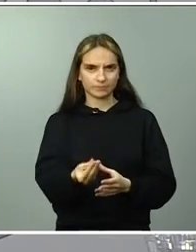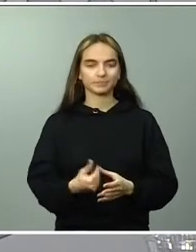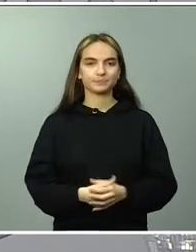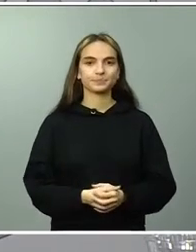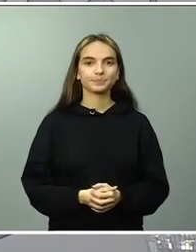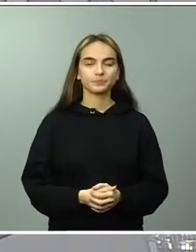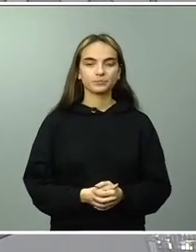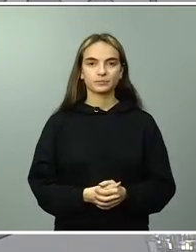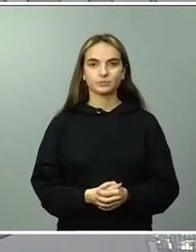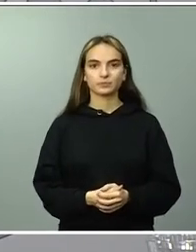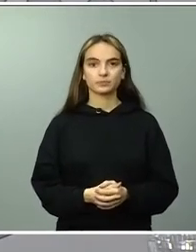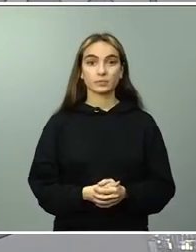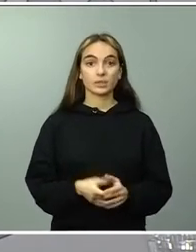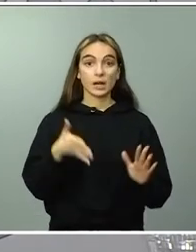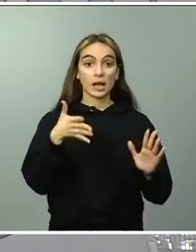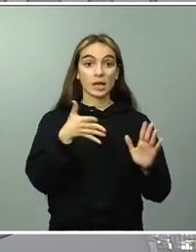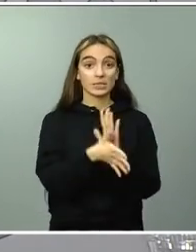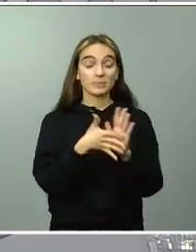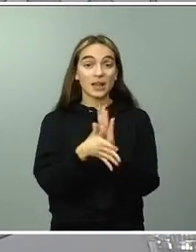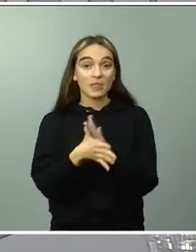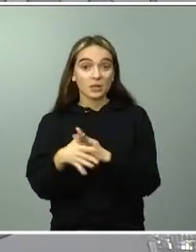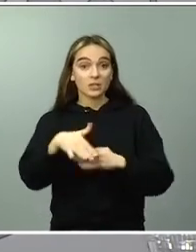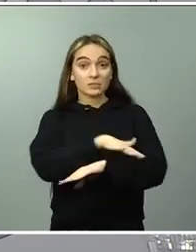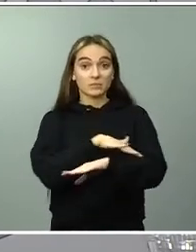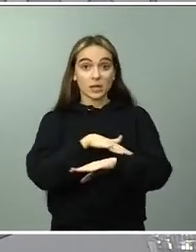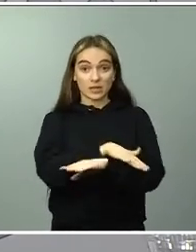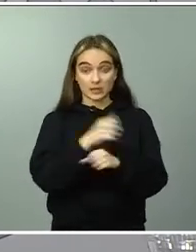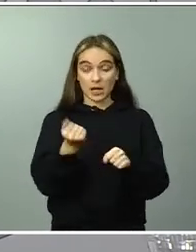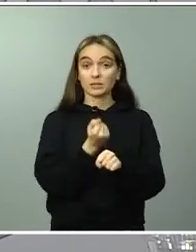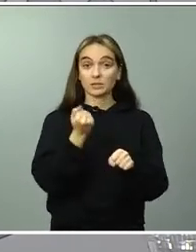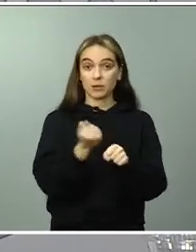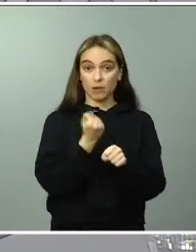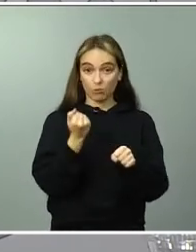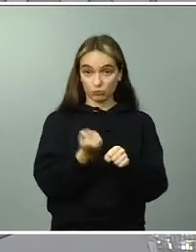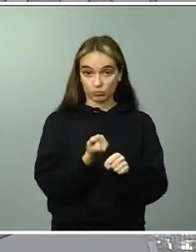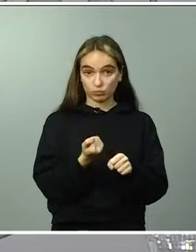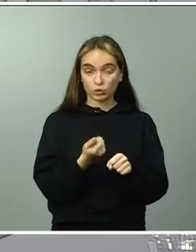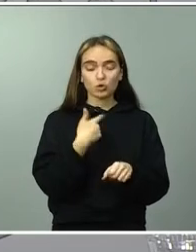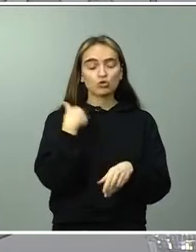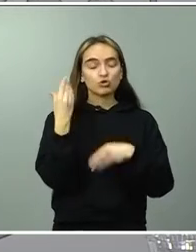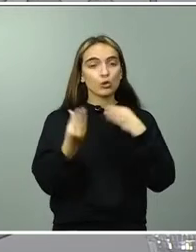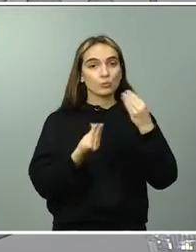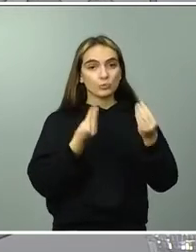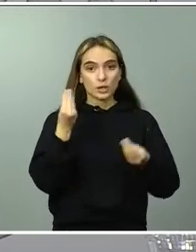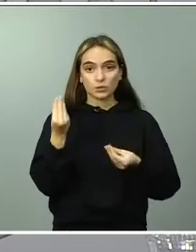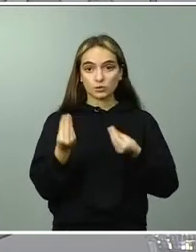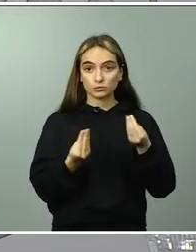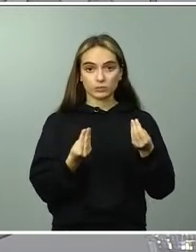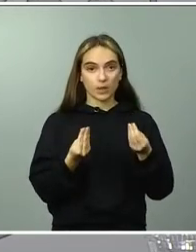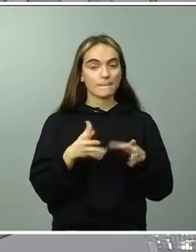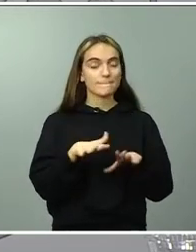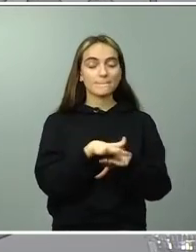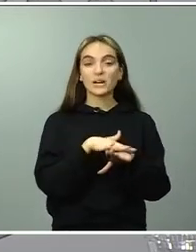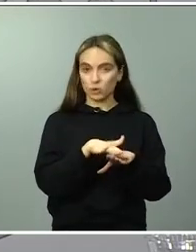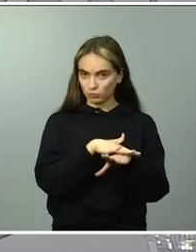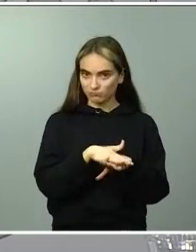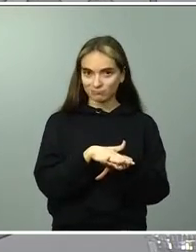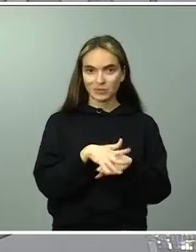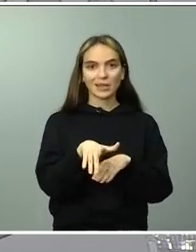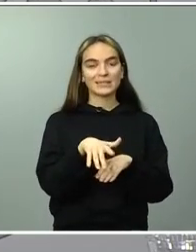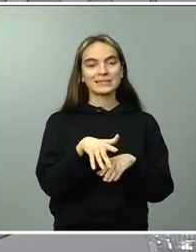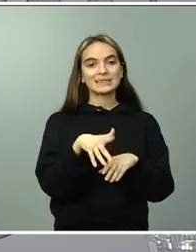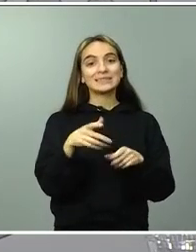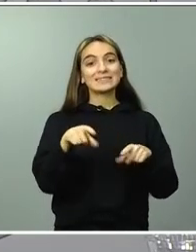las explicaciones de la ministra de trabajo creo que han sido de transportes estoy que me lío creo que han sido